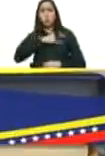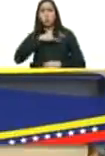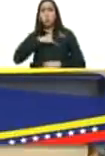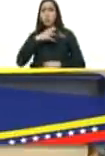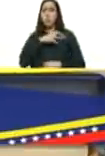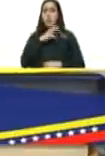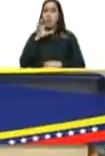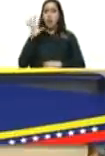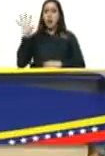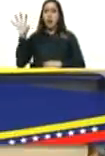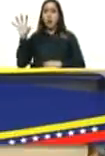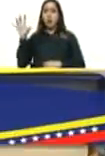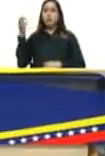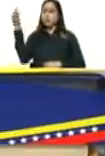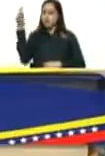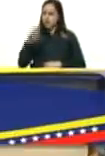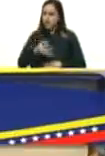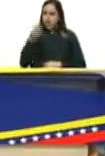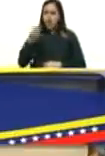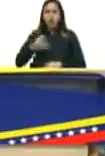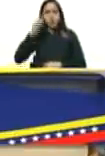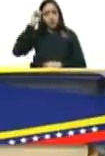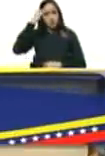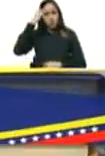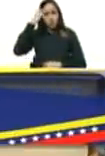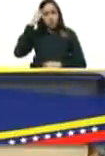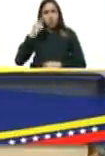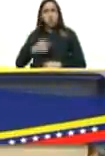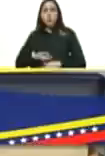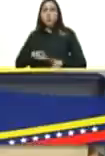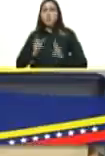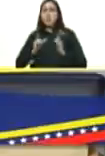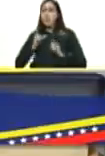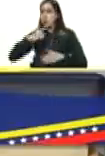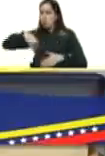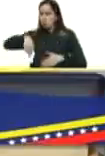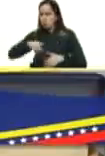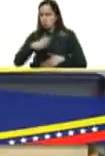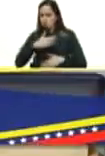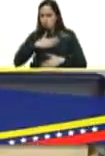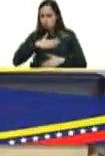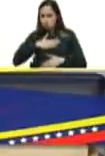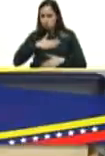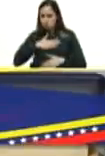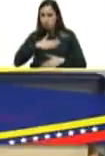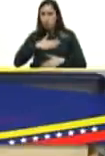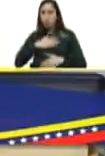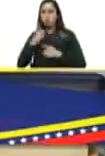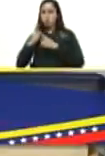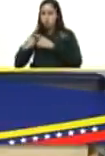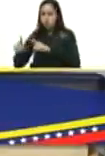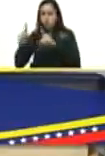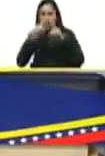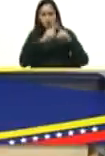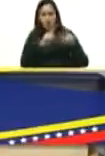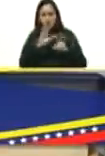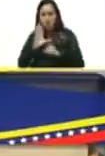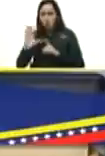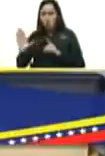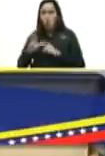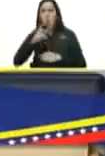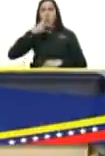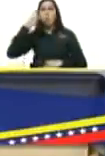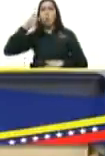y siempre recordando permítanme los ustedes en la diversidad cultural y